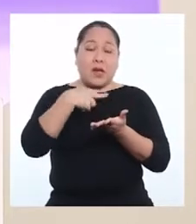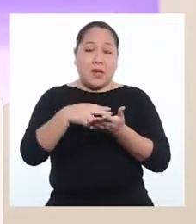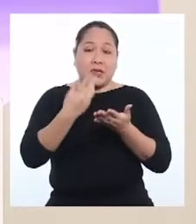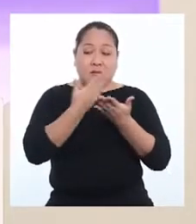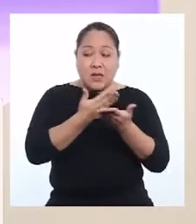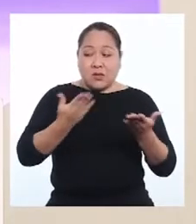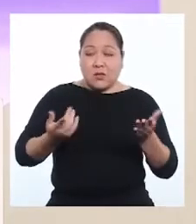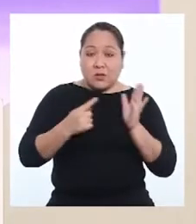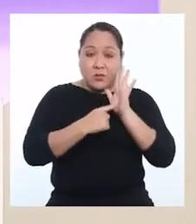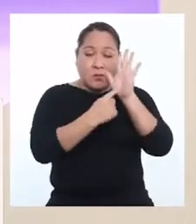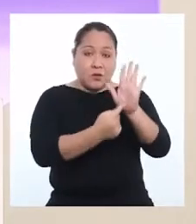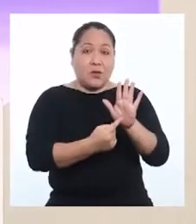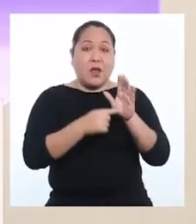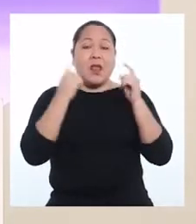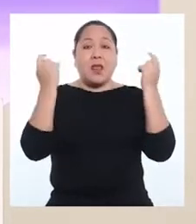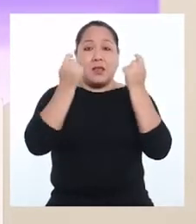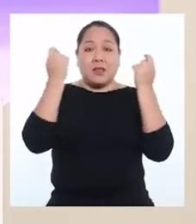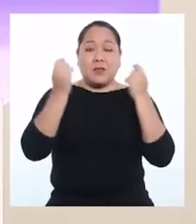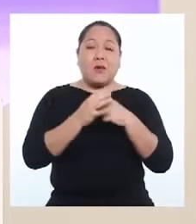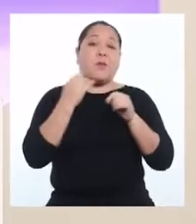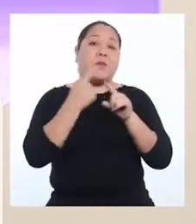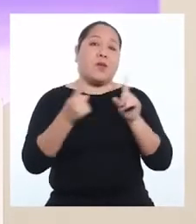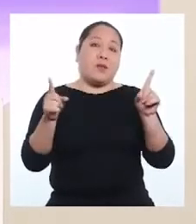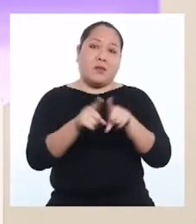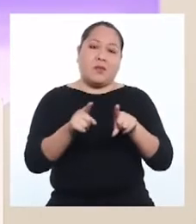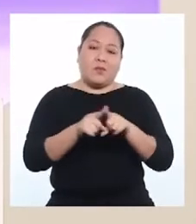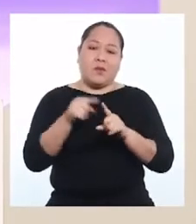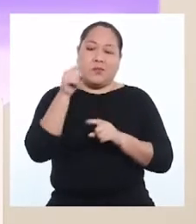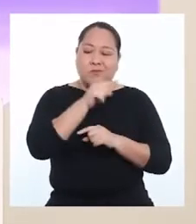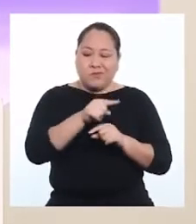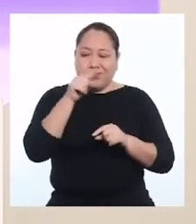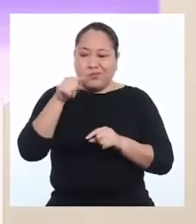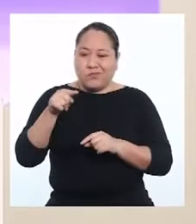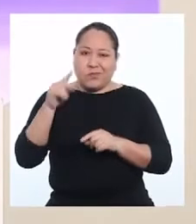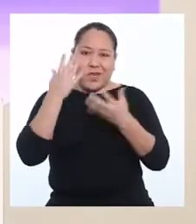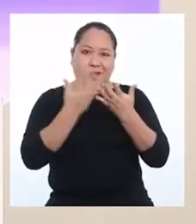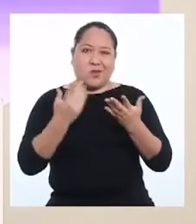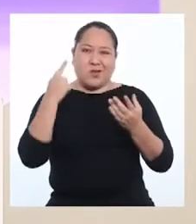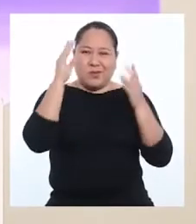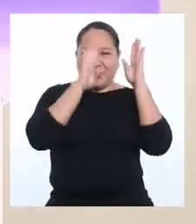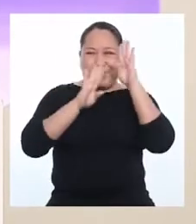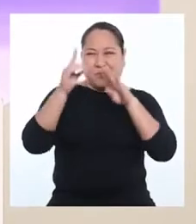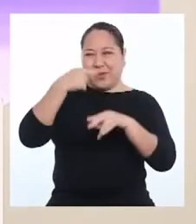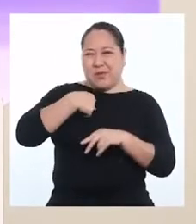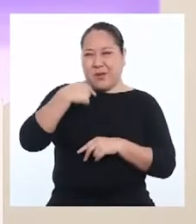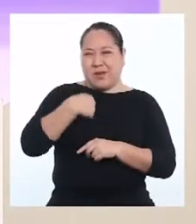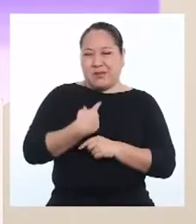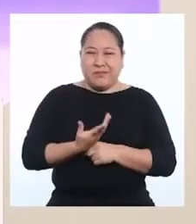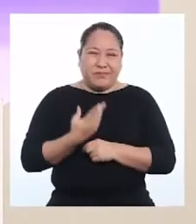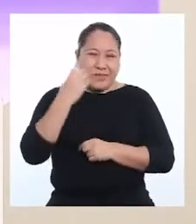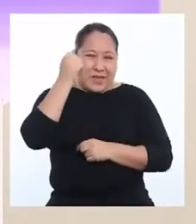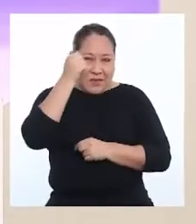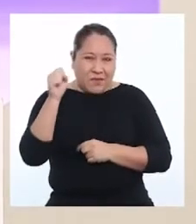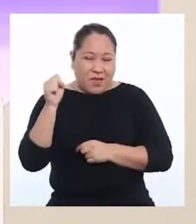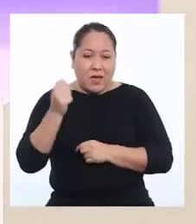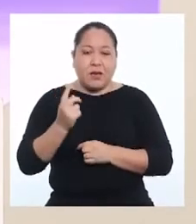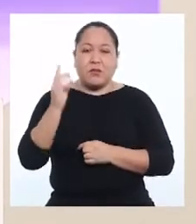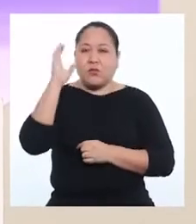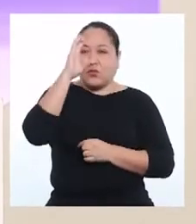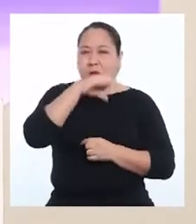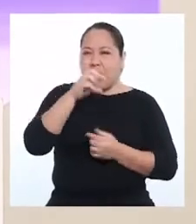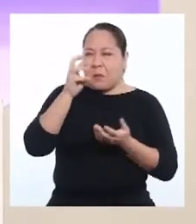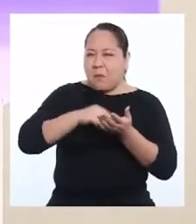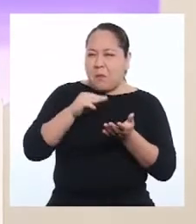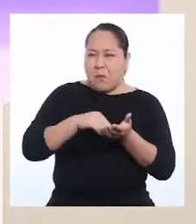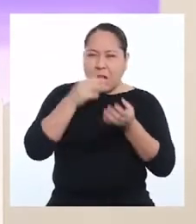bailes y los objetos que exhibieron en la festividad, pero también de aquellas cosas que más me preocuparon en este viaje. Y decidí